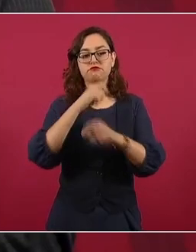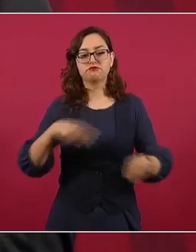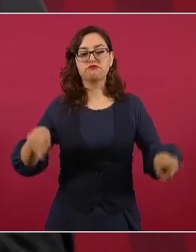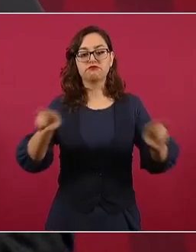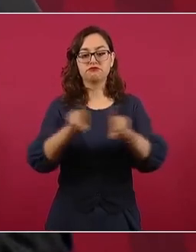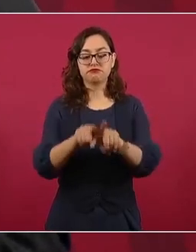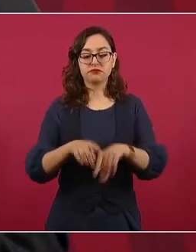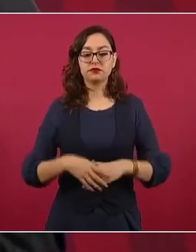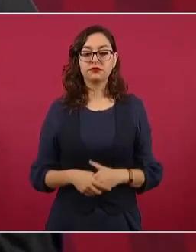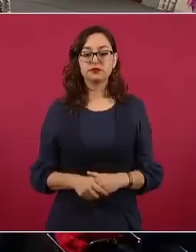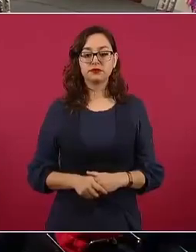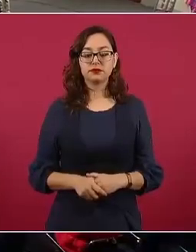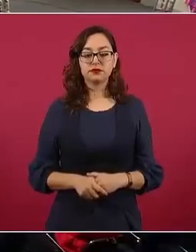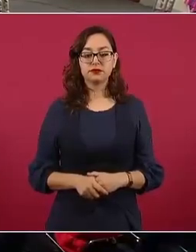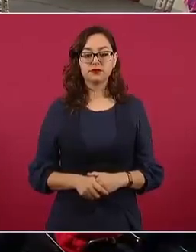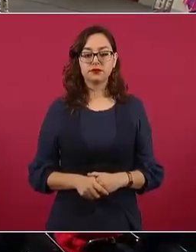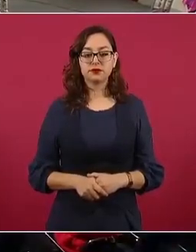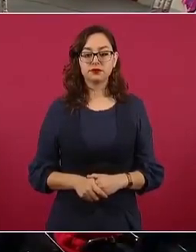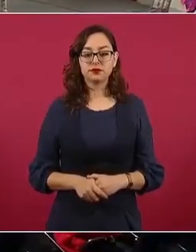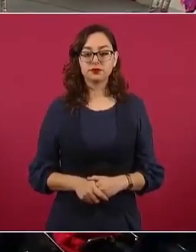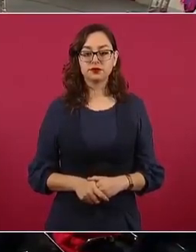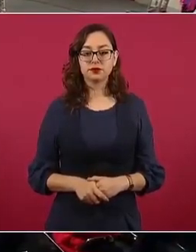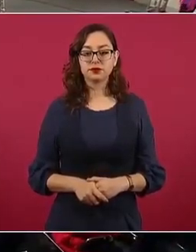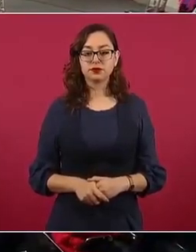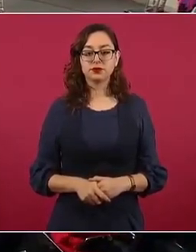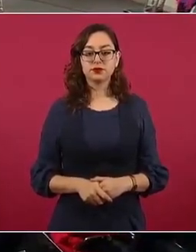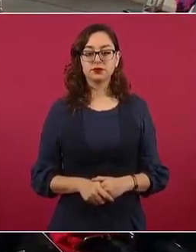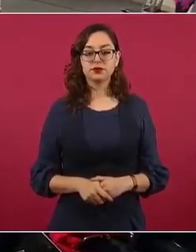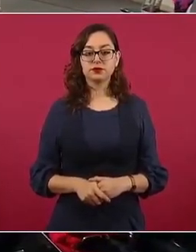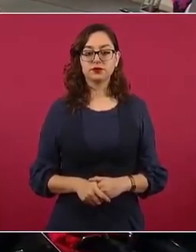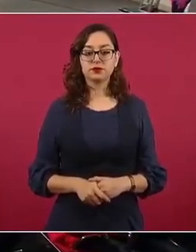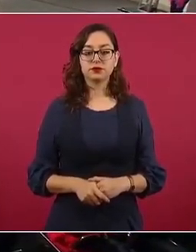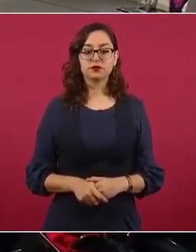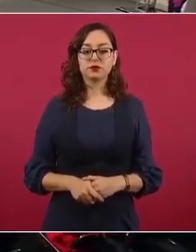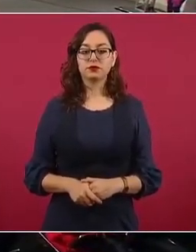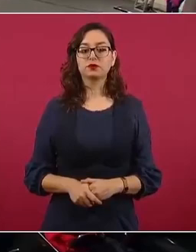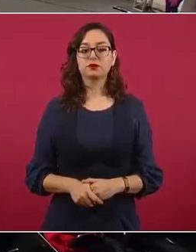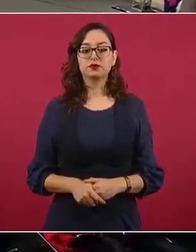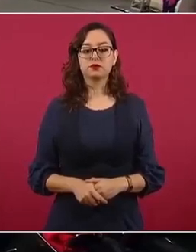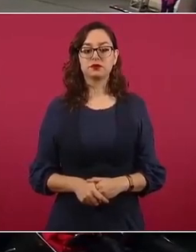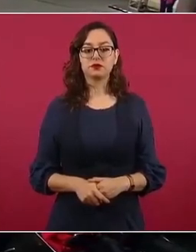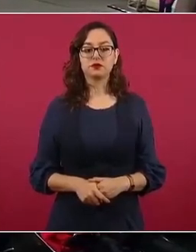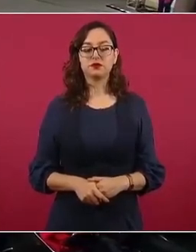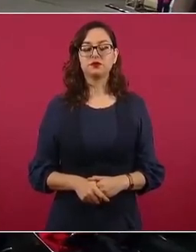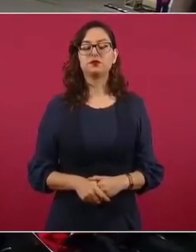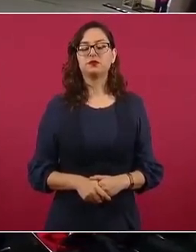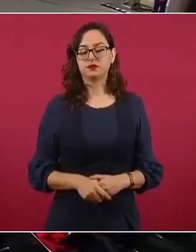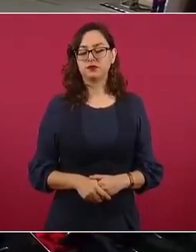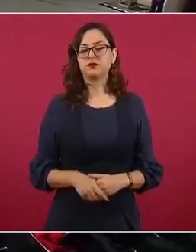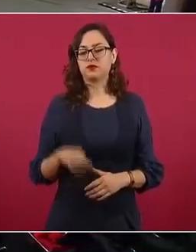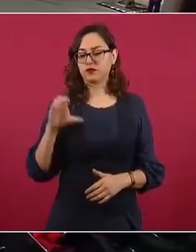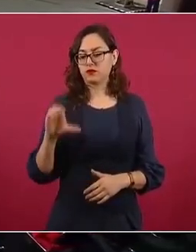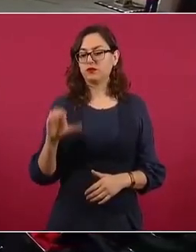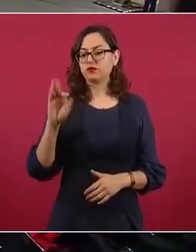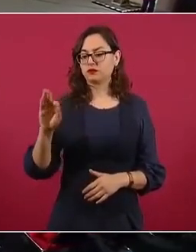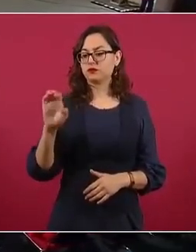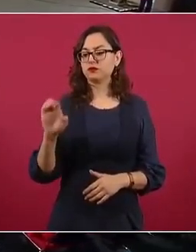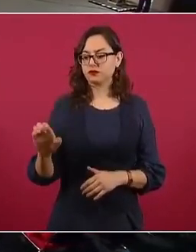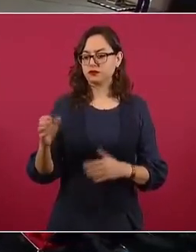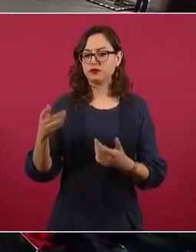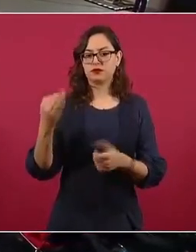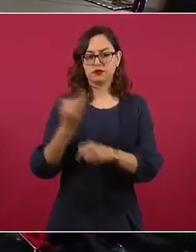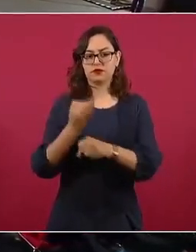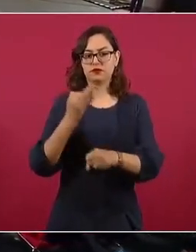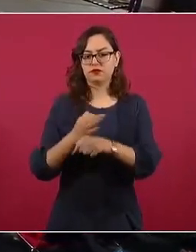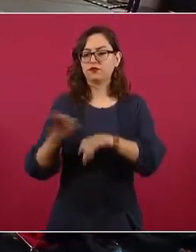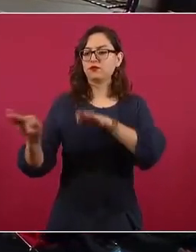Vamos a incluir a los trabajadores actuales y, si se puede, también. Sí,